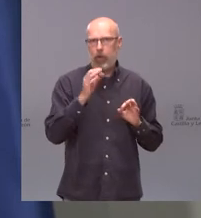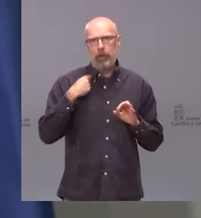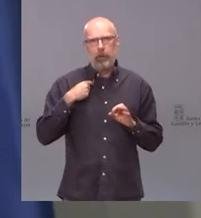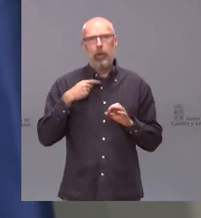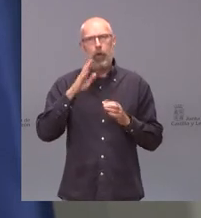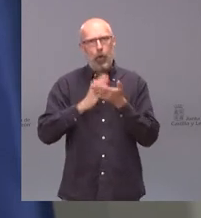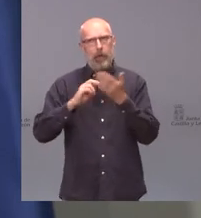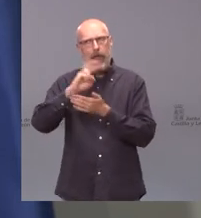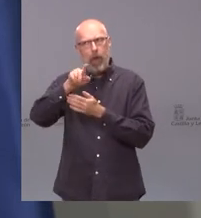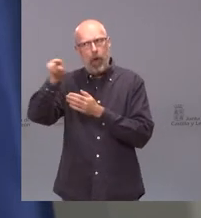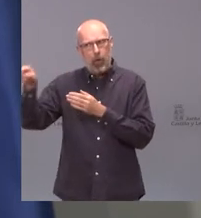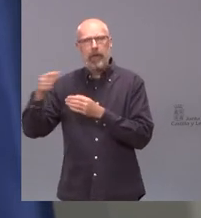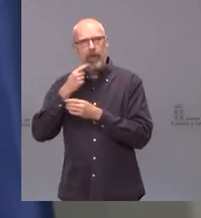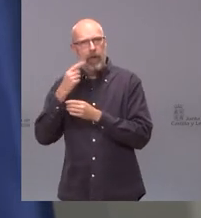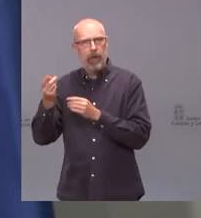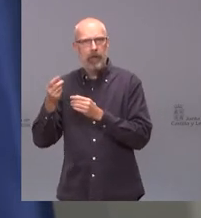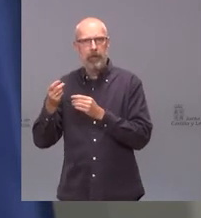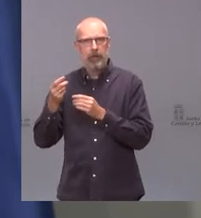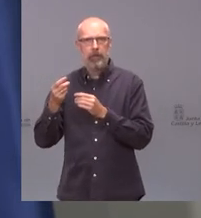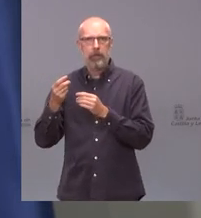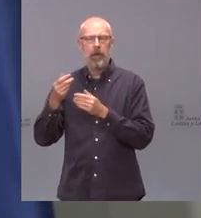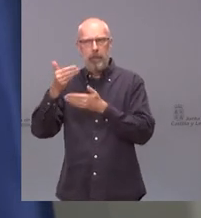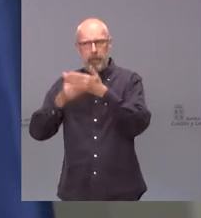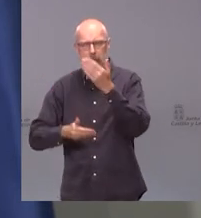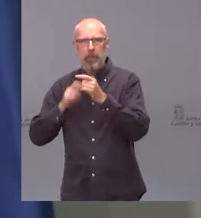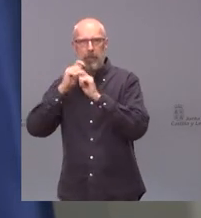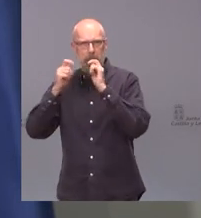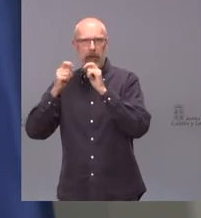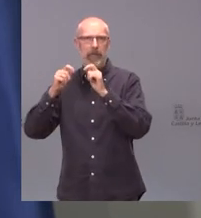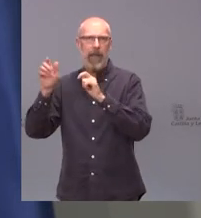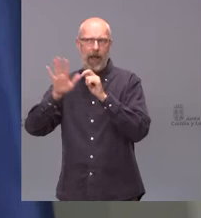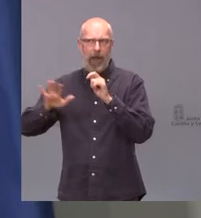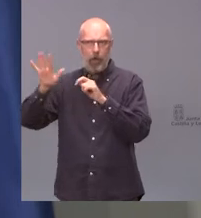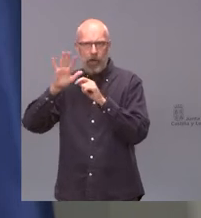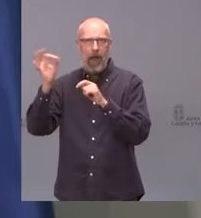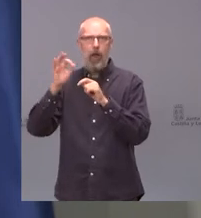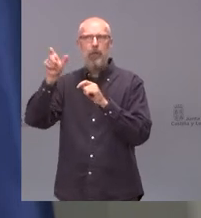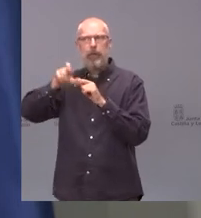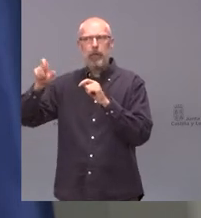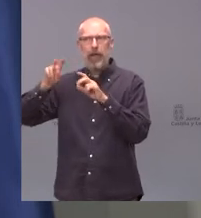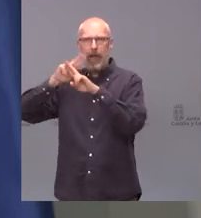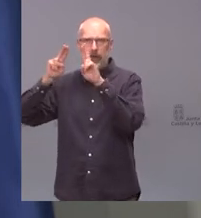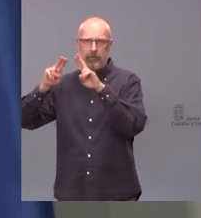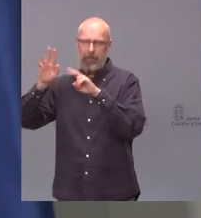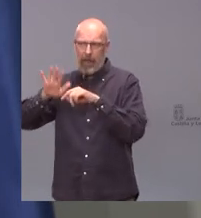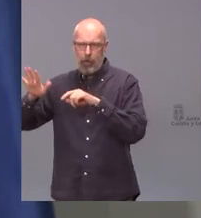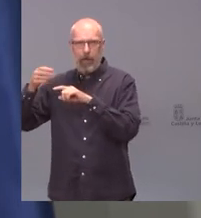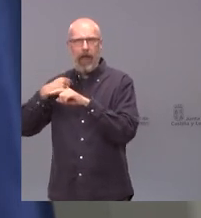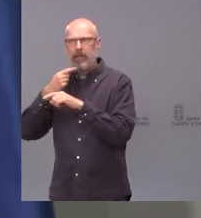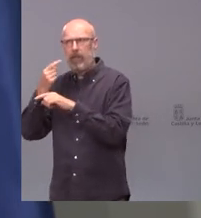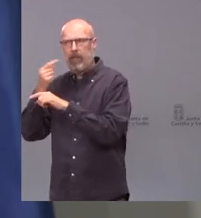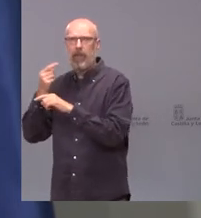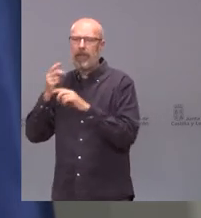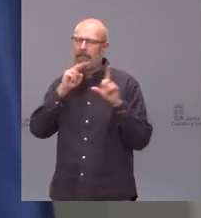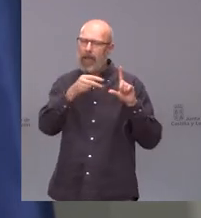lo dicen medios nacionales lo dicen gente dedicada a la transparencia a nivel nacional sino que además fuimos los que